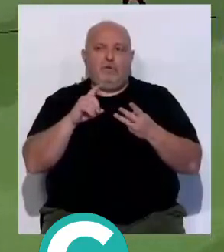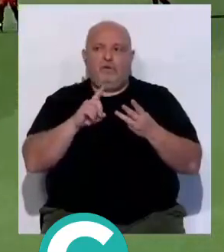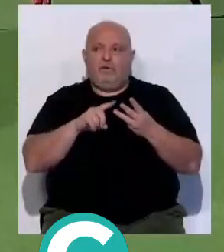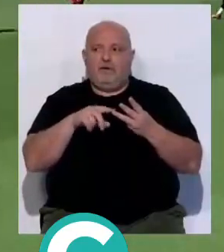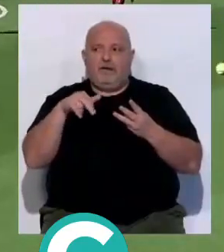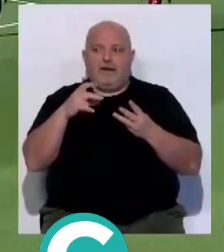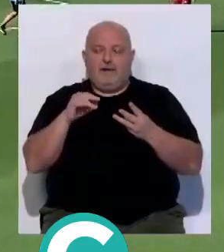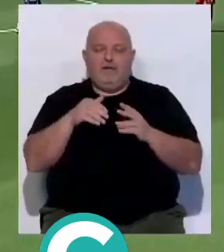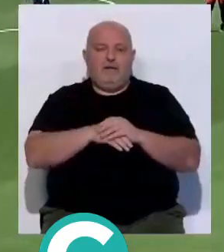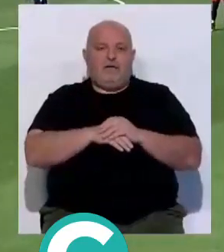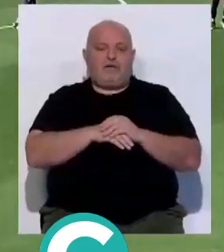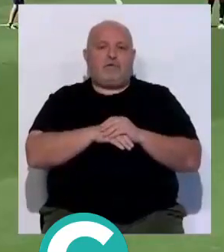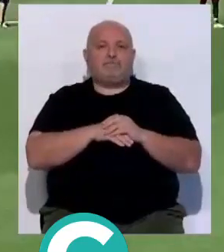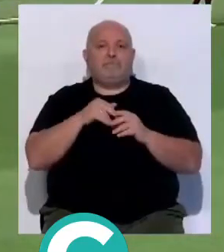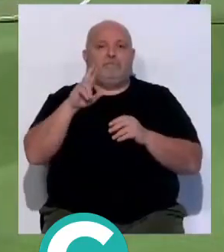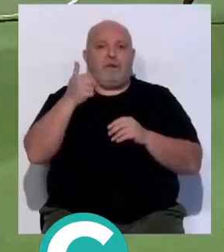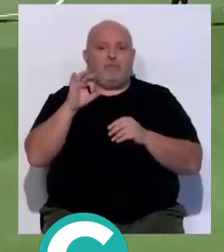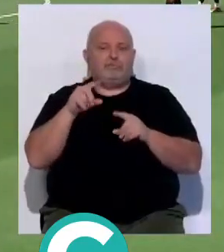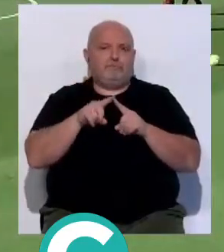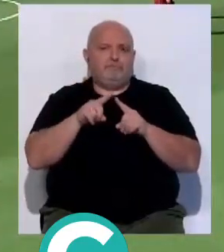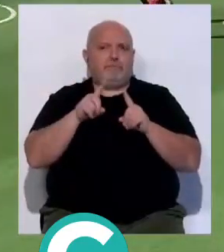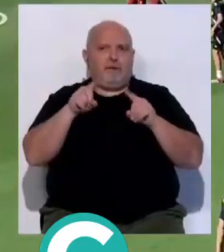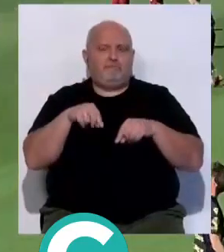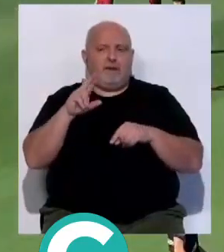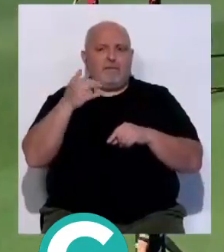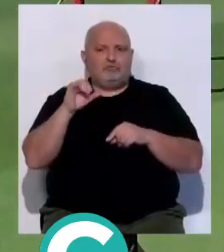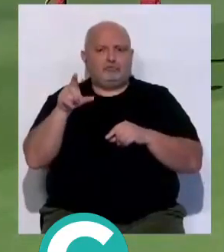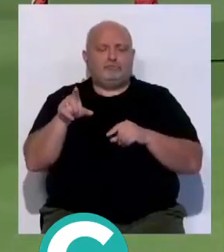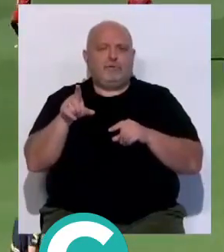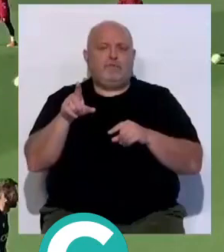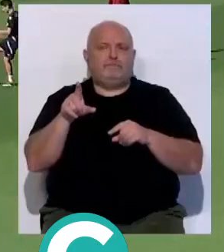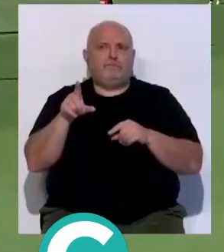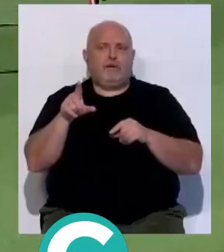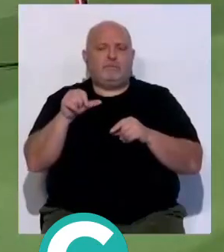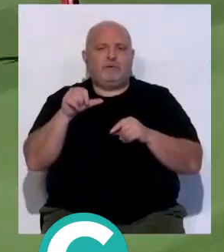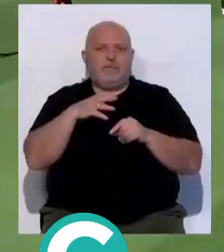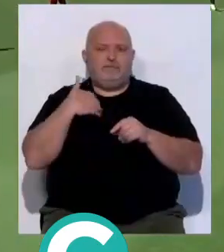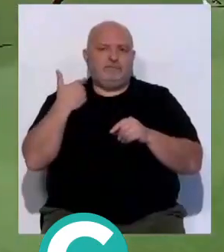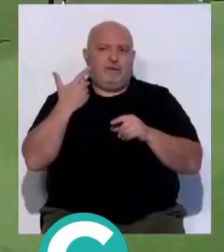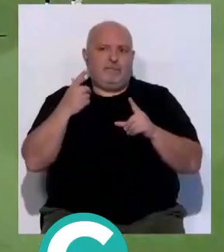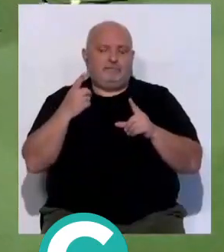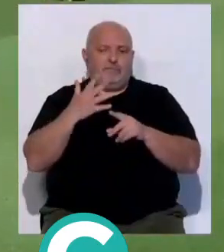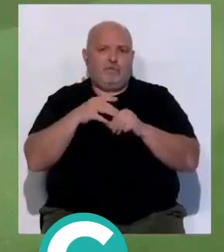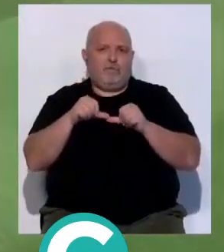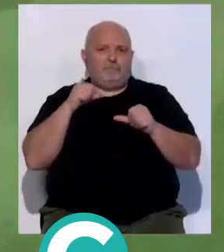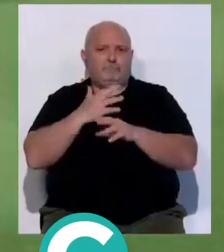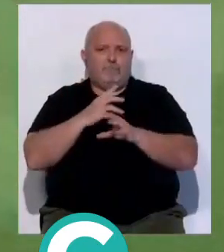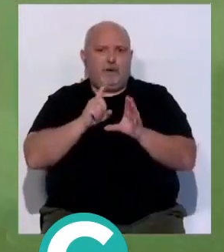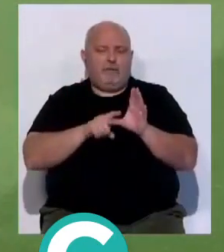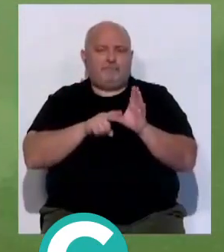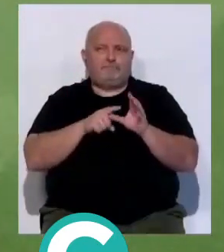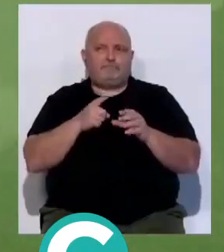Álvaro Negredo, está Cris Ramos también, que Cris está reclamando minutos porque está haciendo las cosas muy bien,